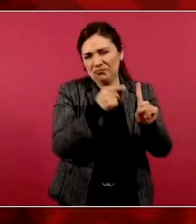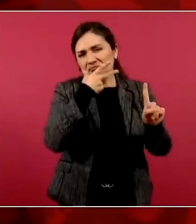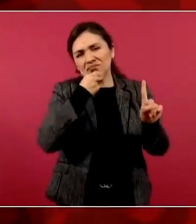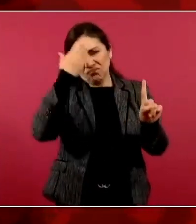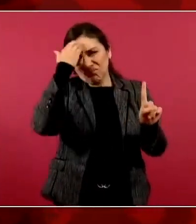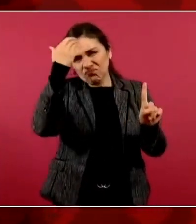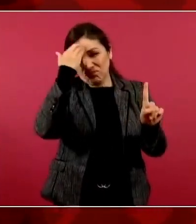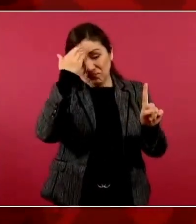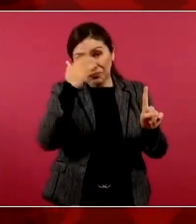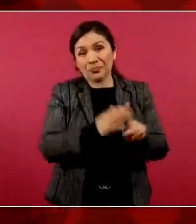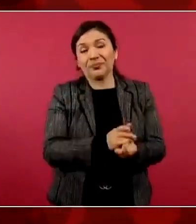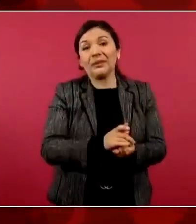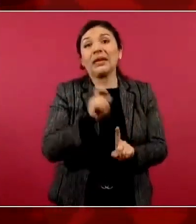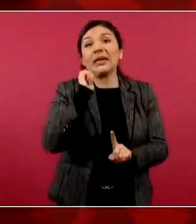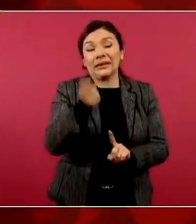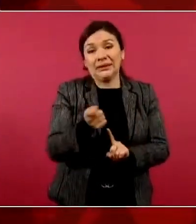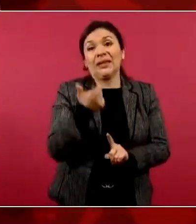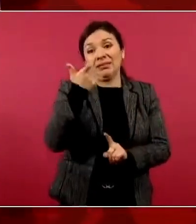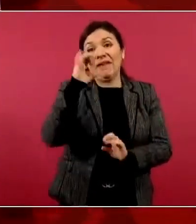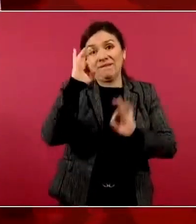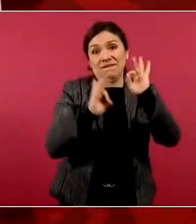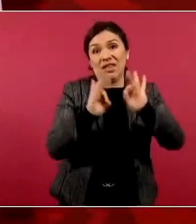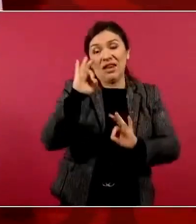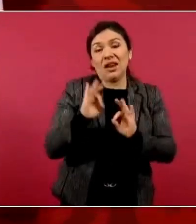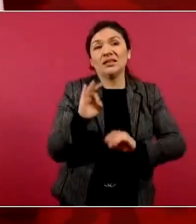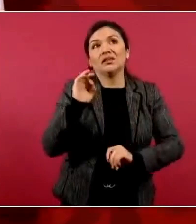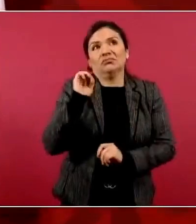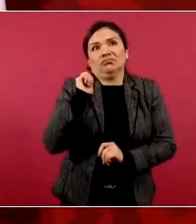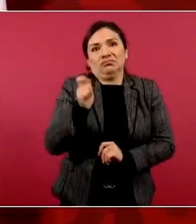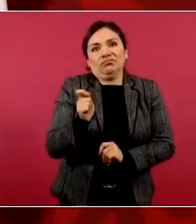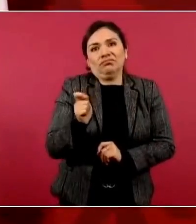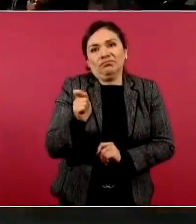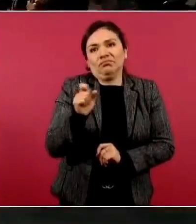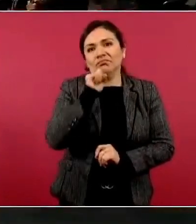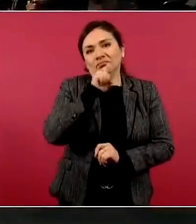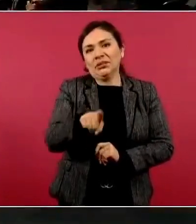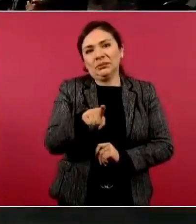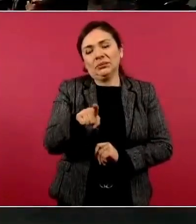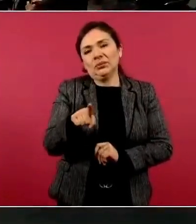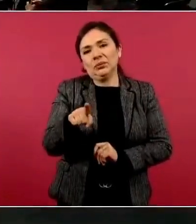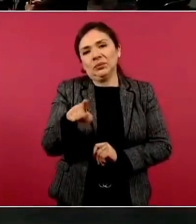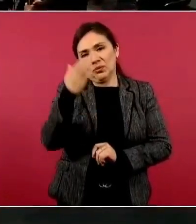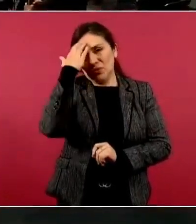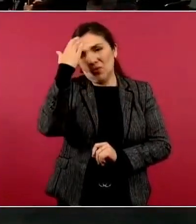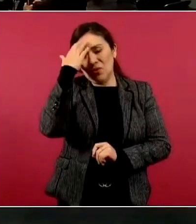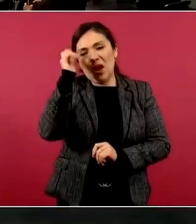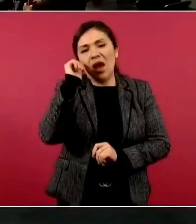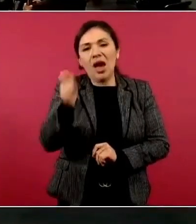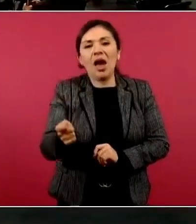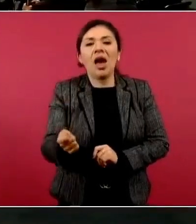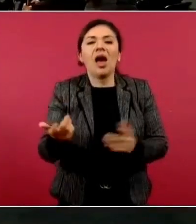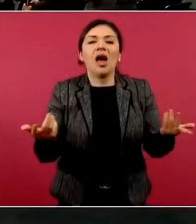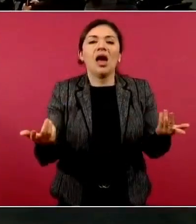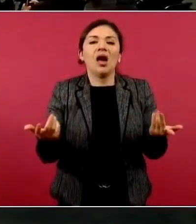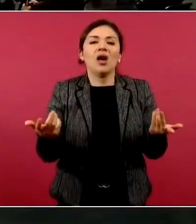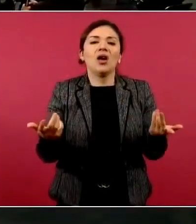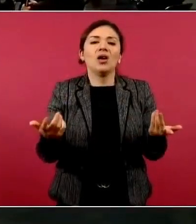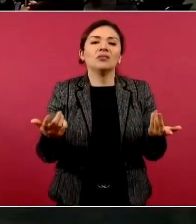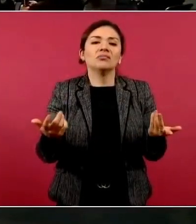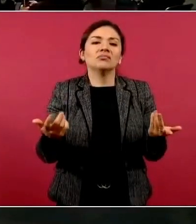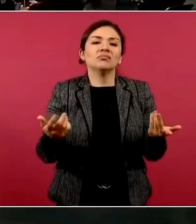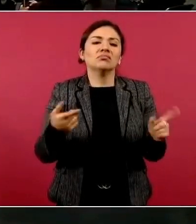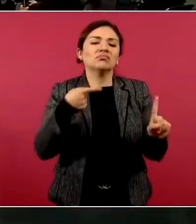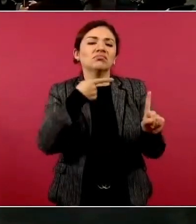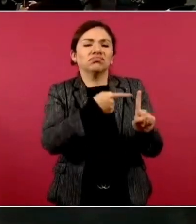Cuando hablo del mundo vislán y negro estoy refiriéndome precisamente a que lo conocen